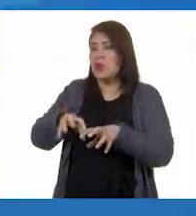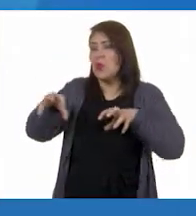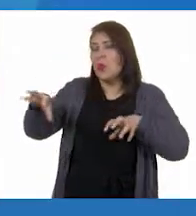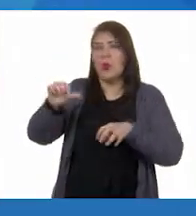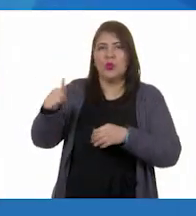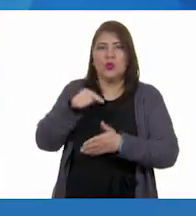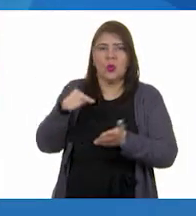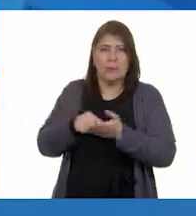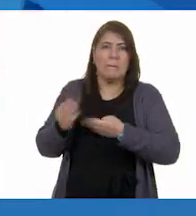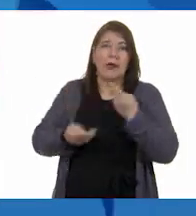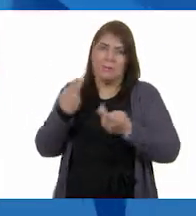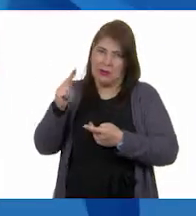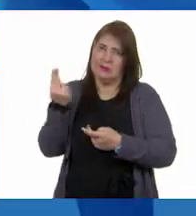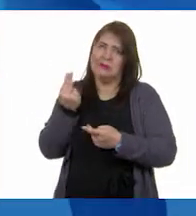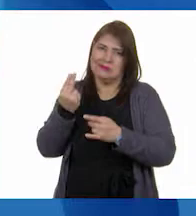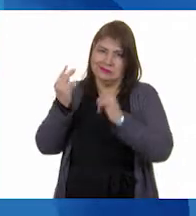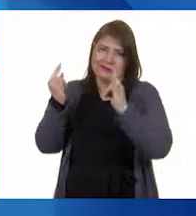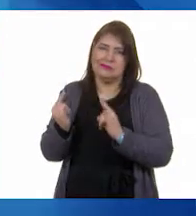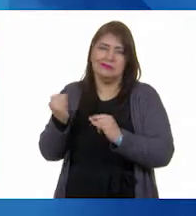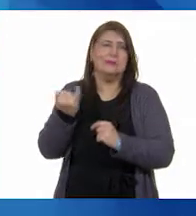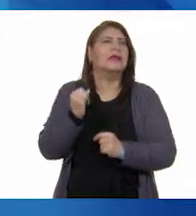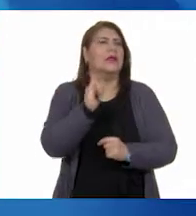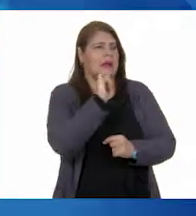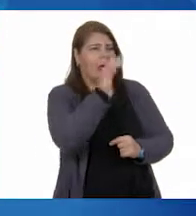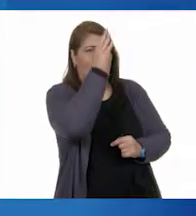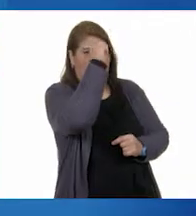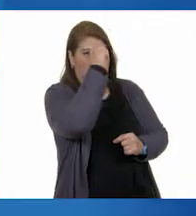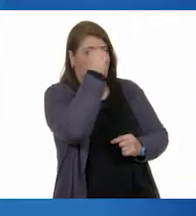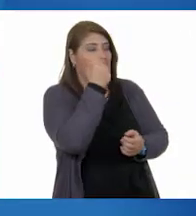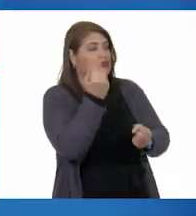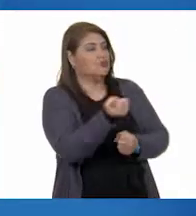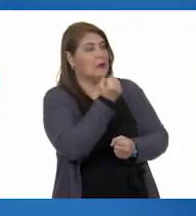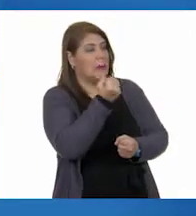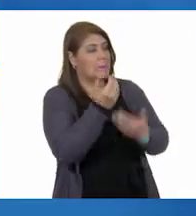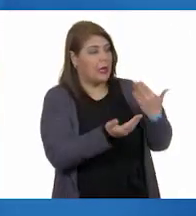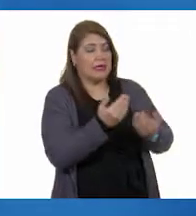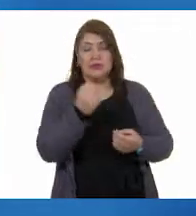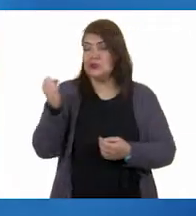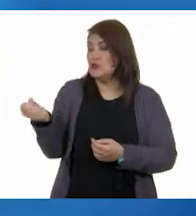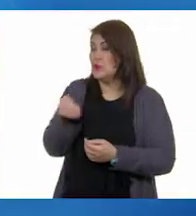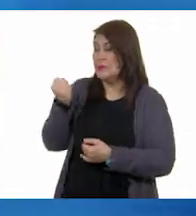sí necesitamos la cancha. De acuerdo. Suerte en su baile. Suerte en su partido.